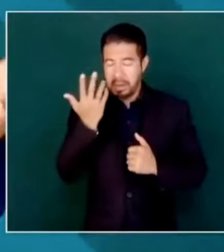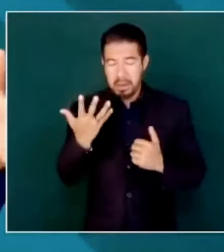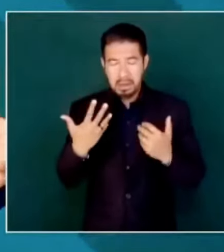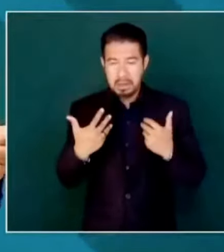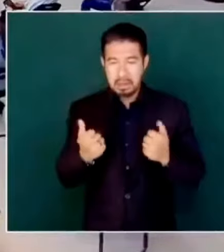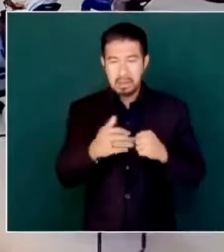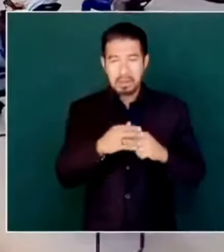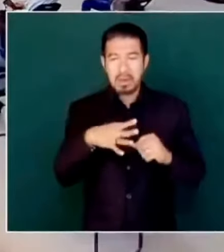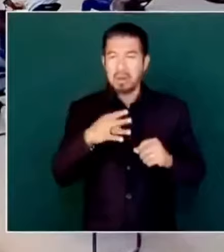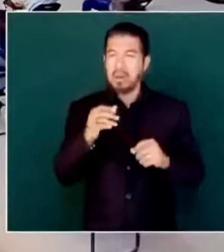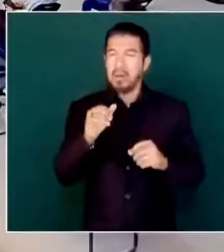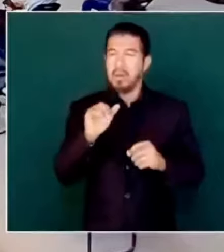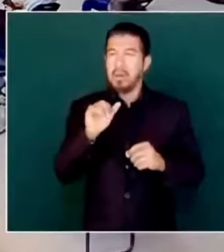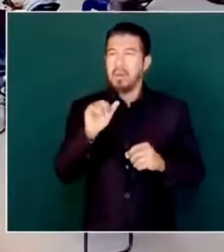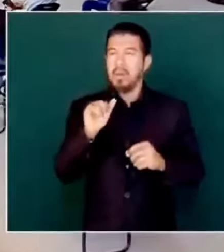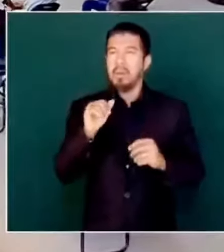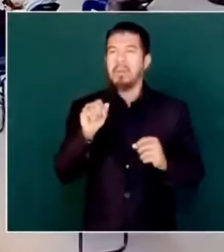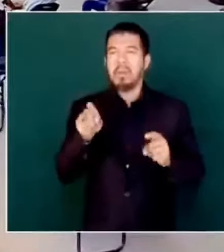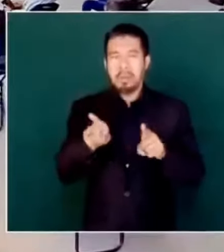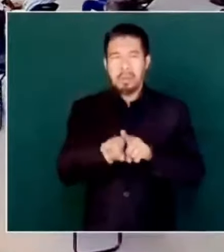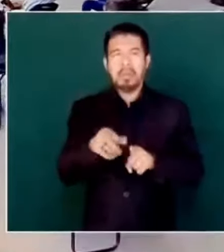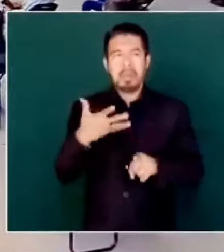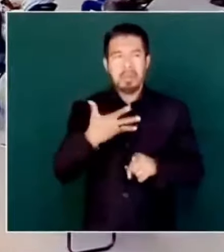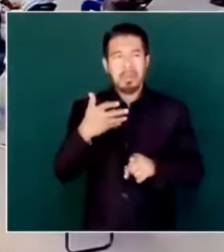otras vías para transformar.